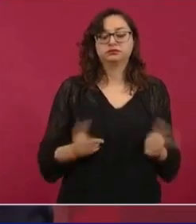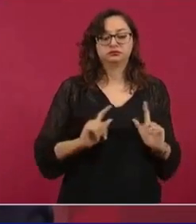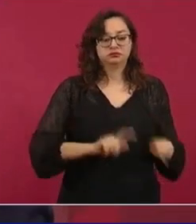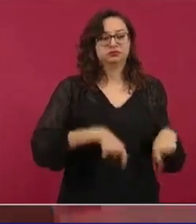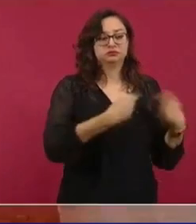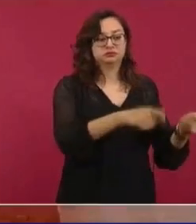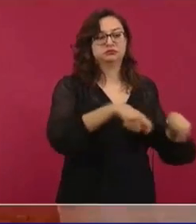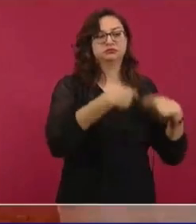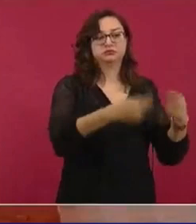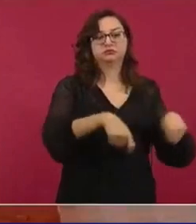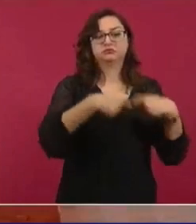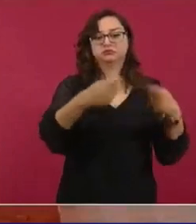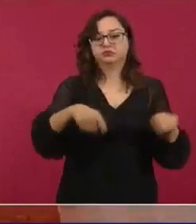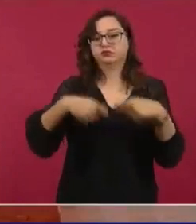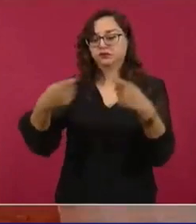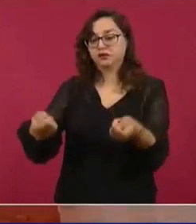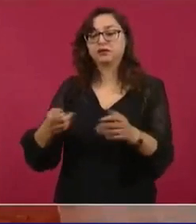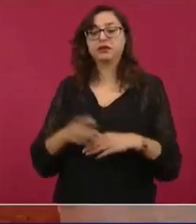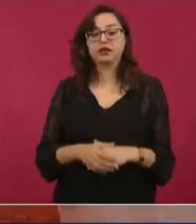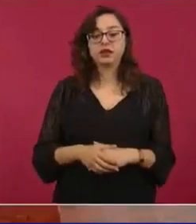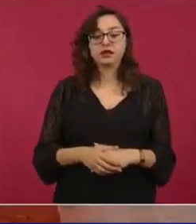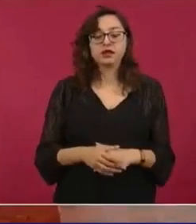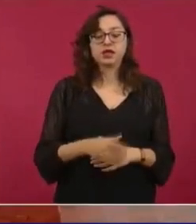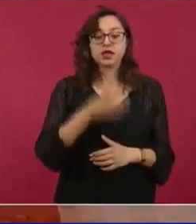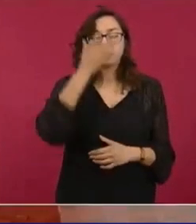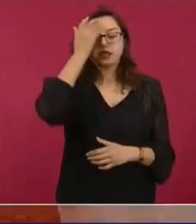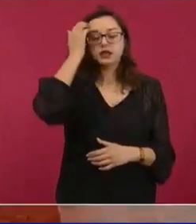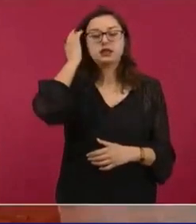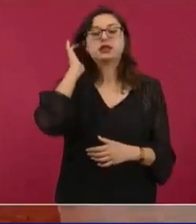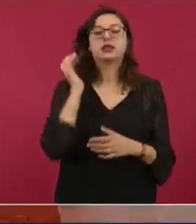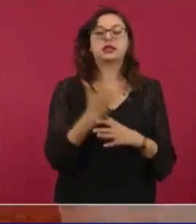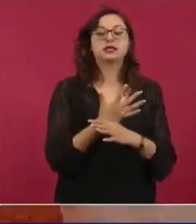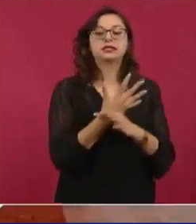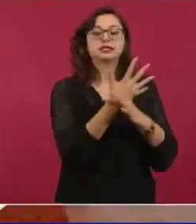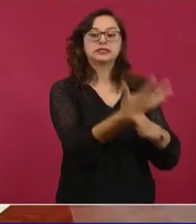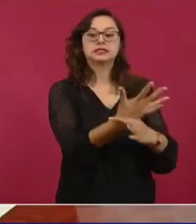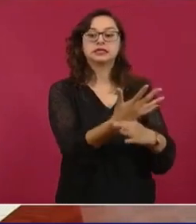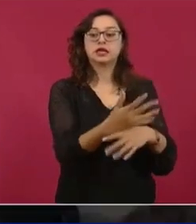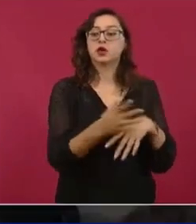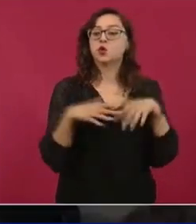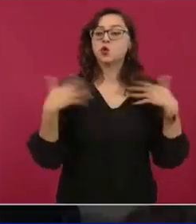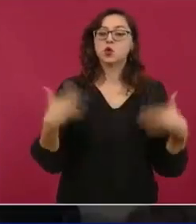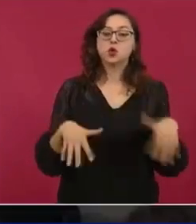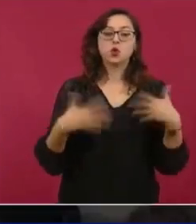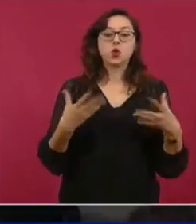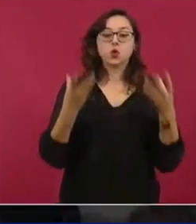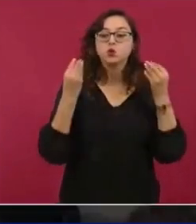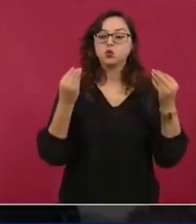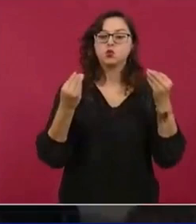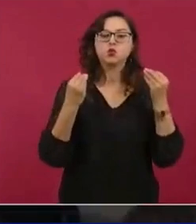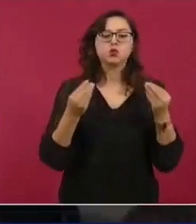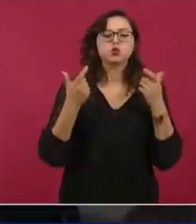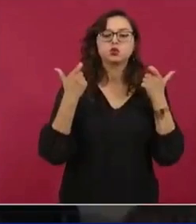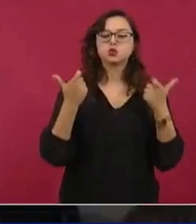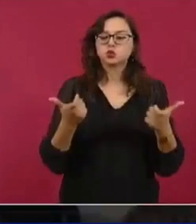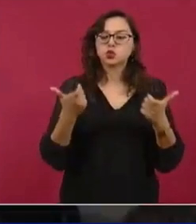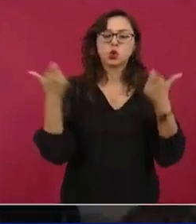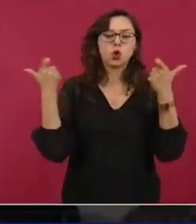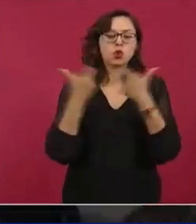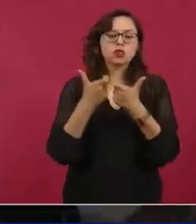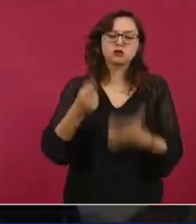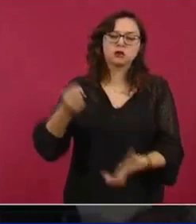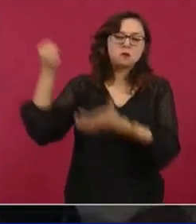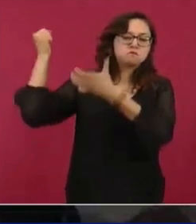Y engañaron que iba a llegar la inversión extranjera a raudales y que